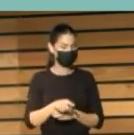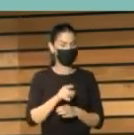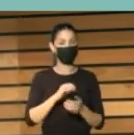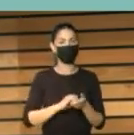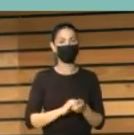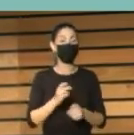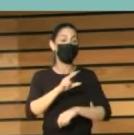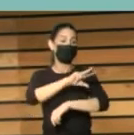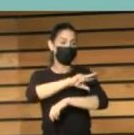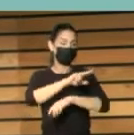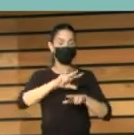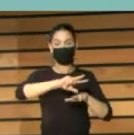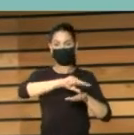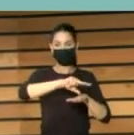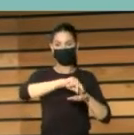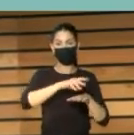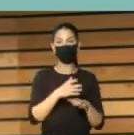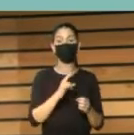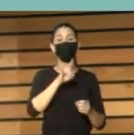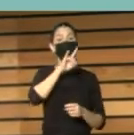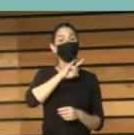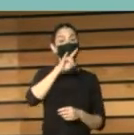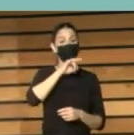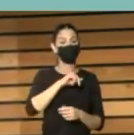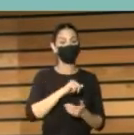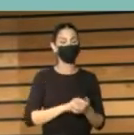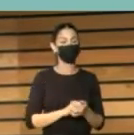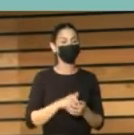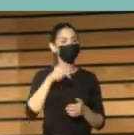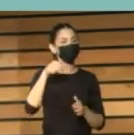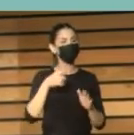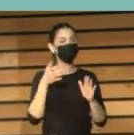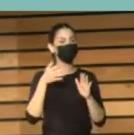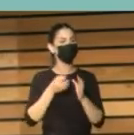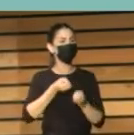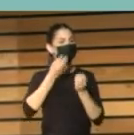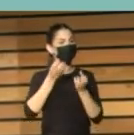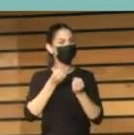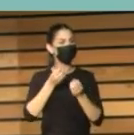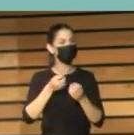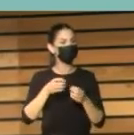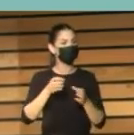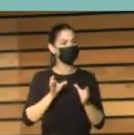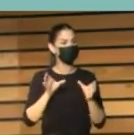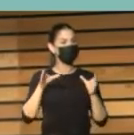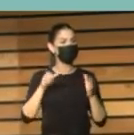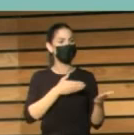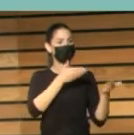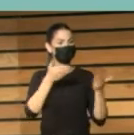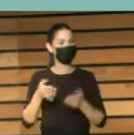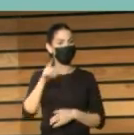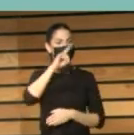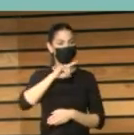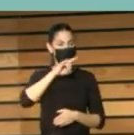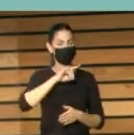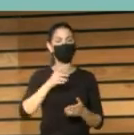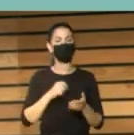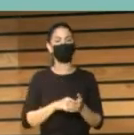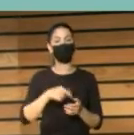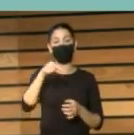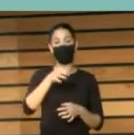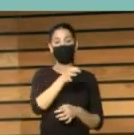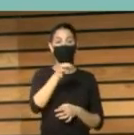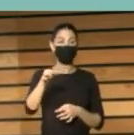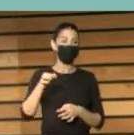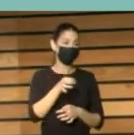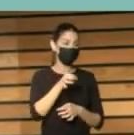Cabildo de Gran Canaria. Me toca darles la bienvenida a Canarias. Como saben, estamos en un momento complejo. Estos últimos años para este archipiélago no han